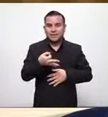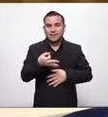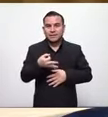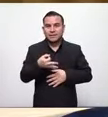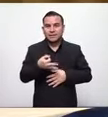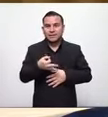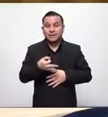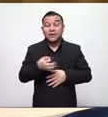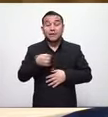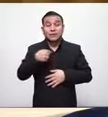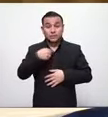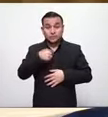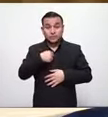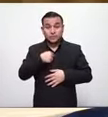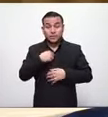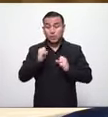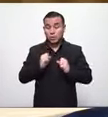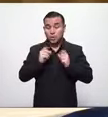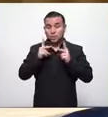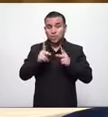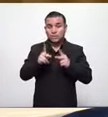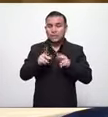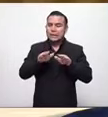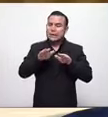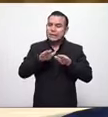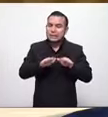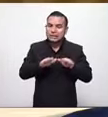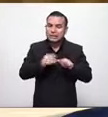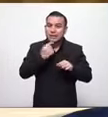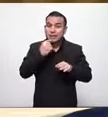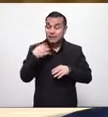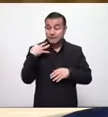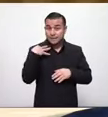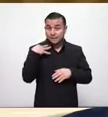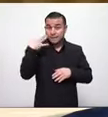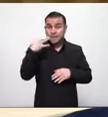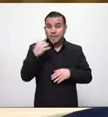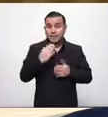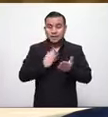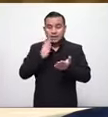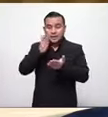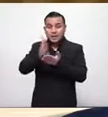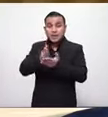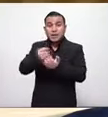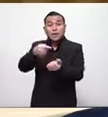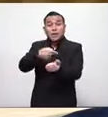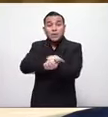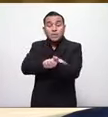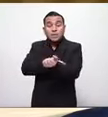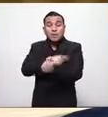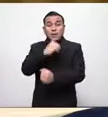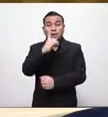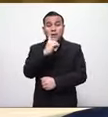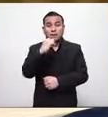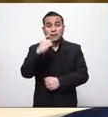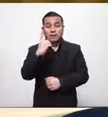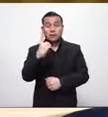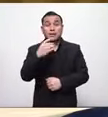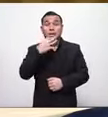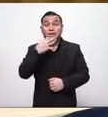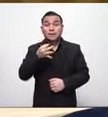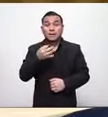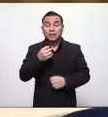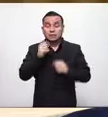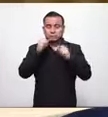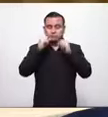yo tuve la oportunidad muy valiosa y agradezco la invitación que se me hizo al hospital San Rafael yo cada